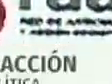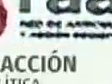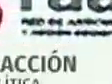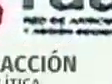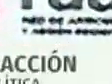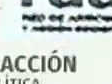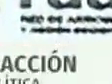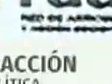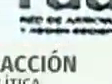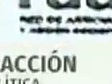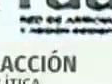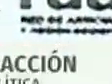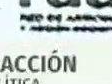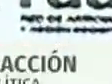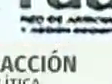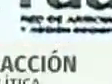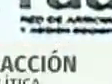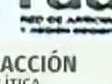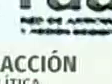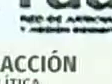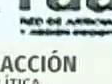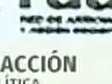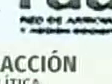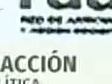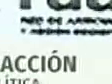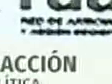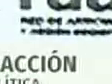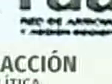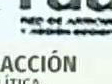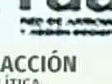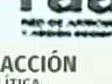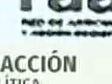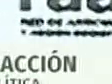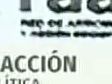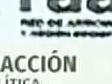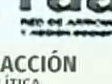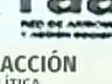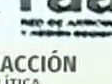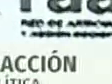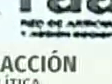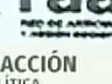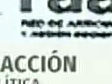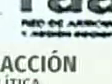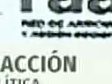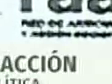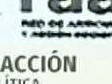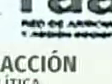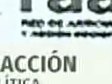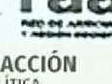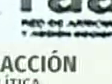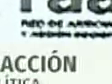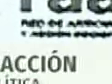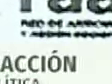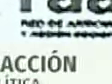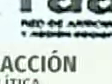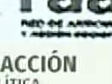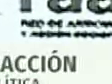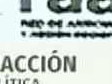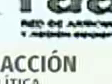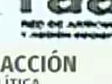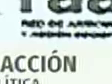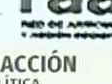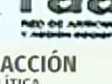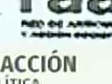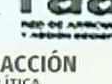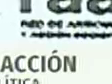VCs, CLAS, Somos Venezuela frente a Francisco de Miranda, Movimiento Robert Serra que conforman